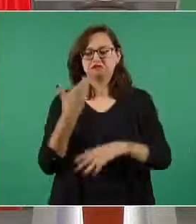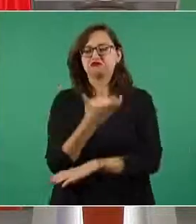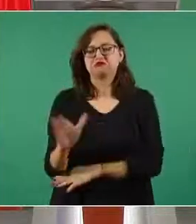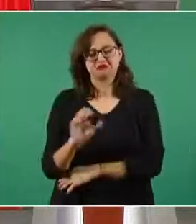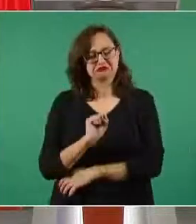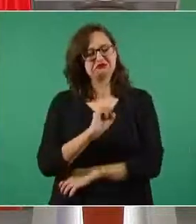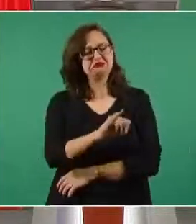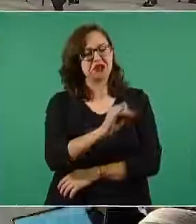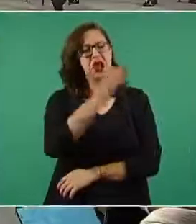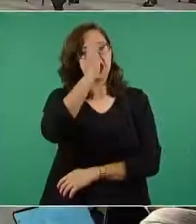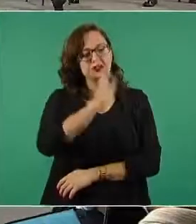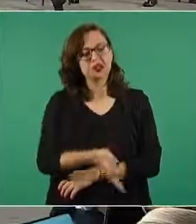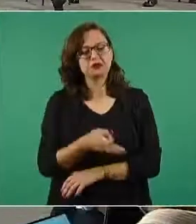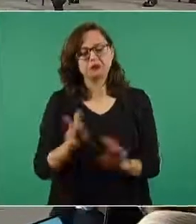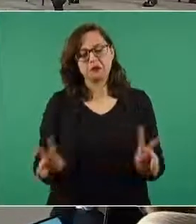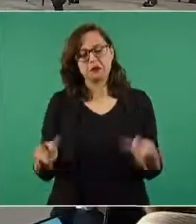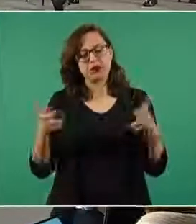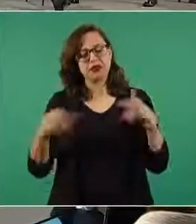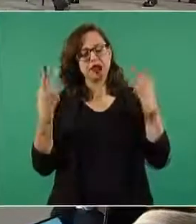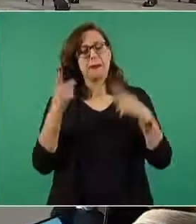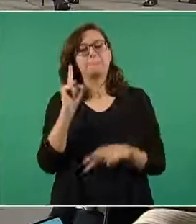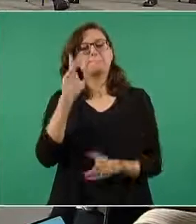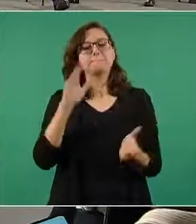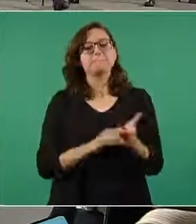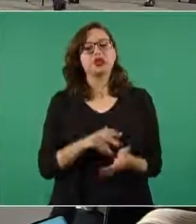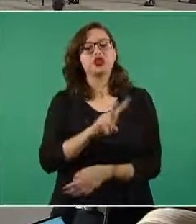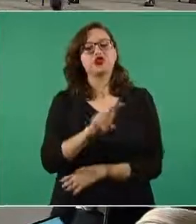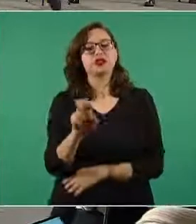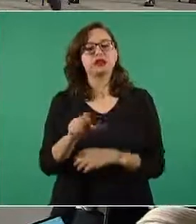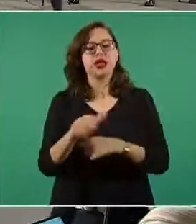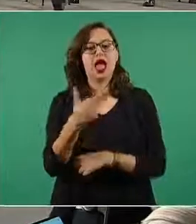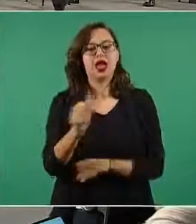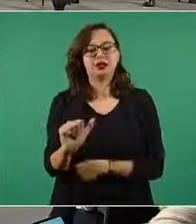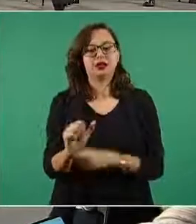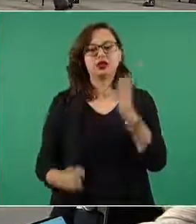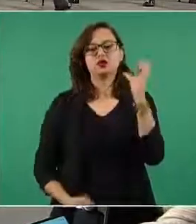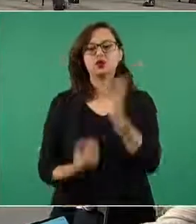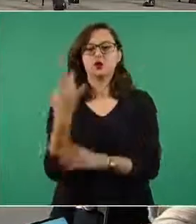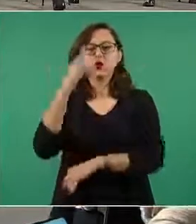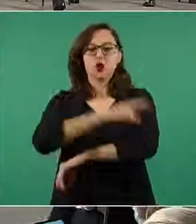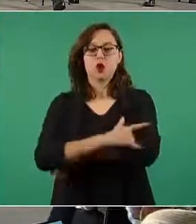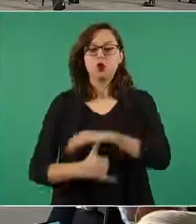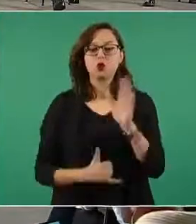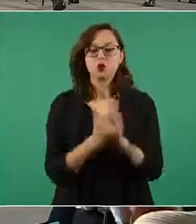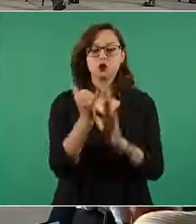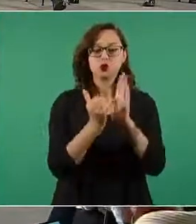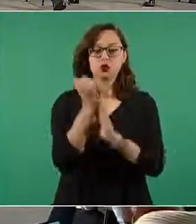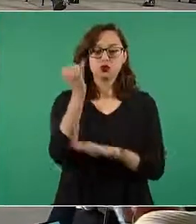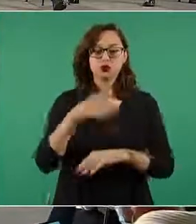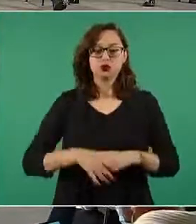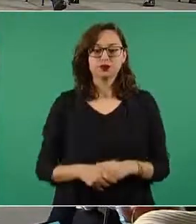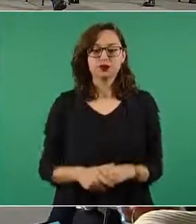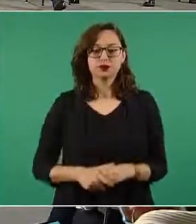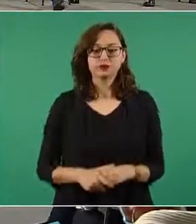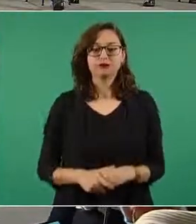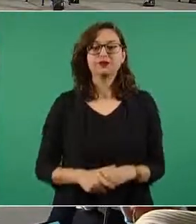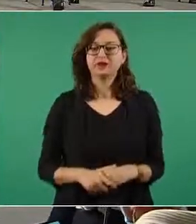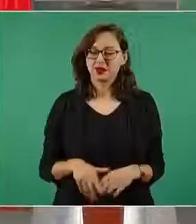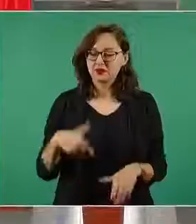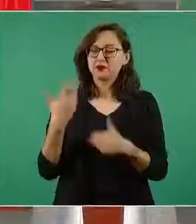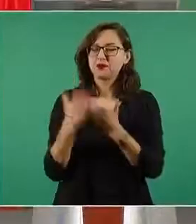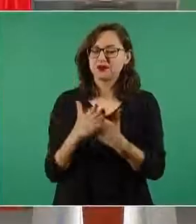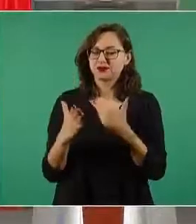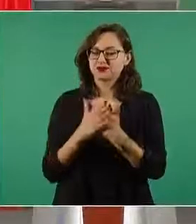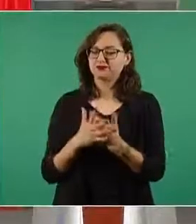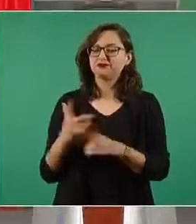vender mil doscientas hectáreas para el nuevo aeropuerto uno de los aeropuertos más bellos